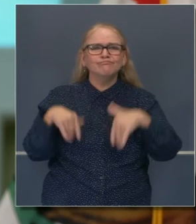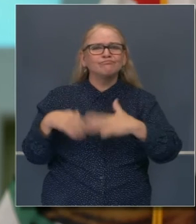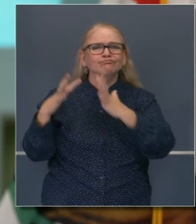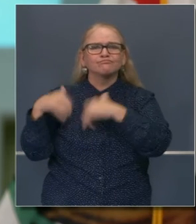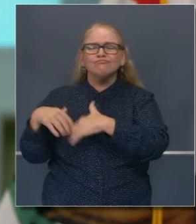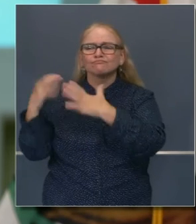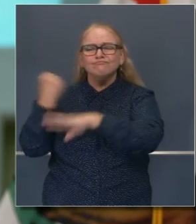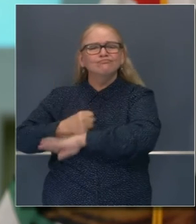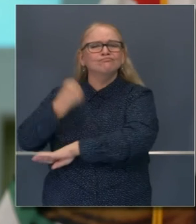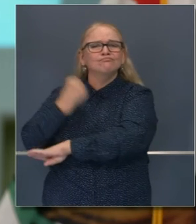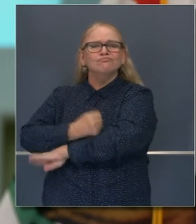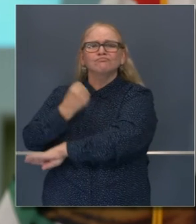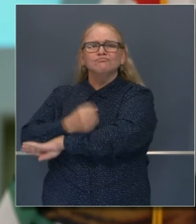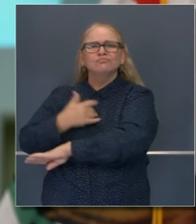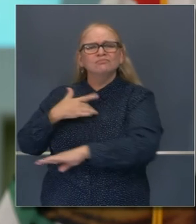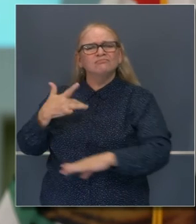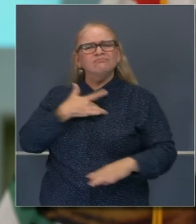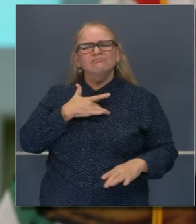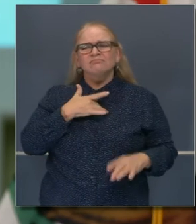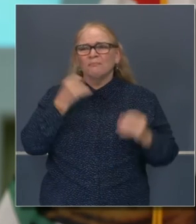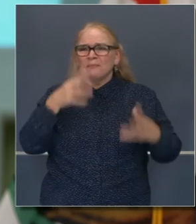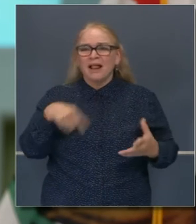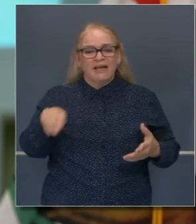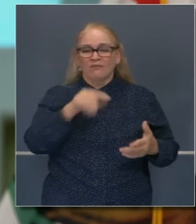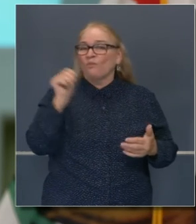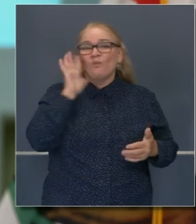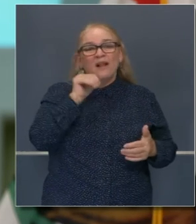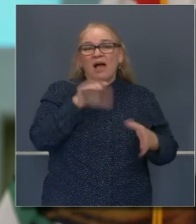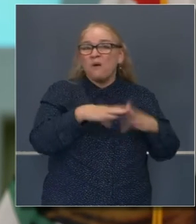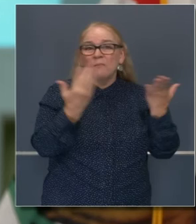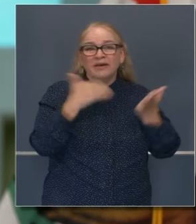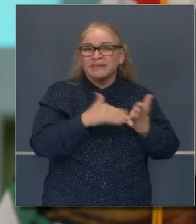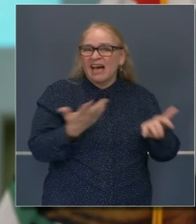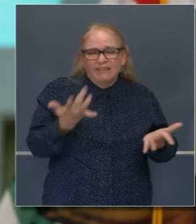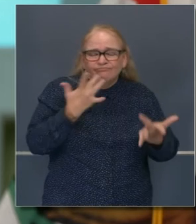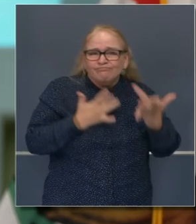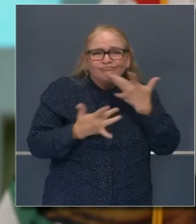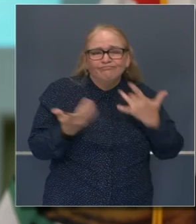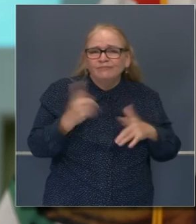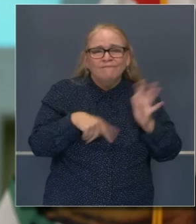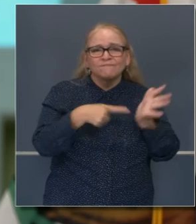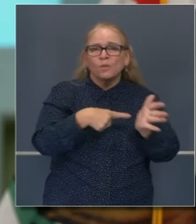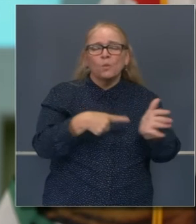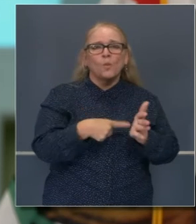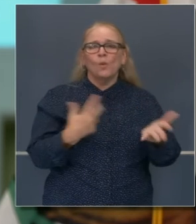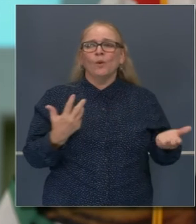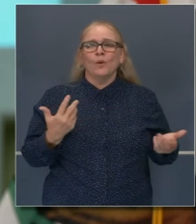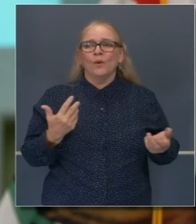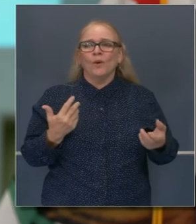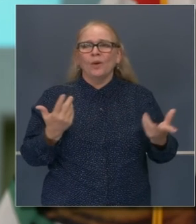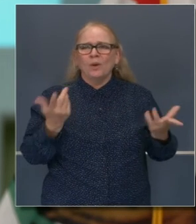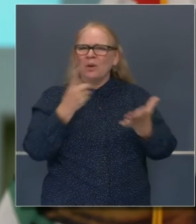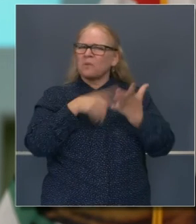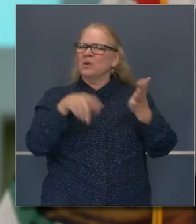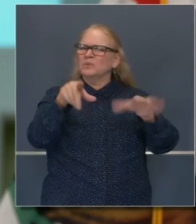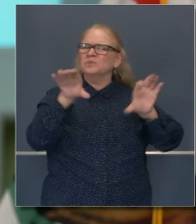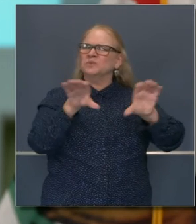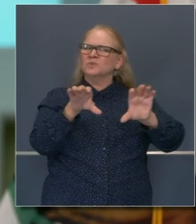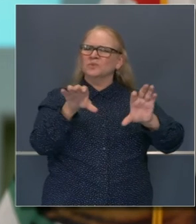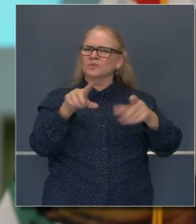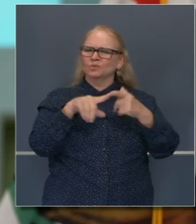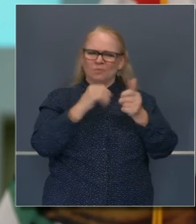que han desaparecido rotundamente y no sabemos si podrán regresar. Me pregunto, ¿quiere usted